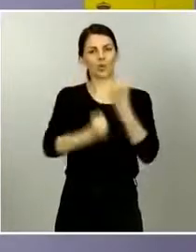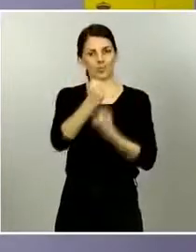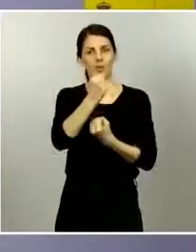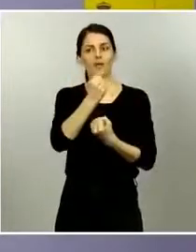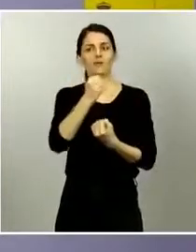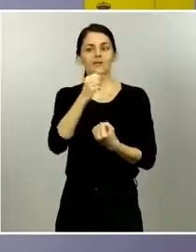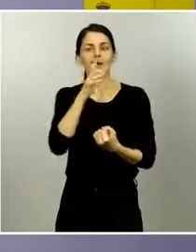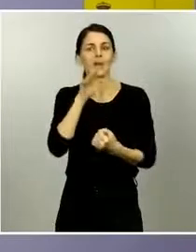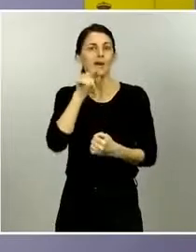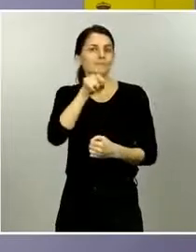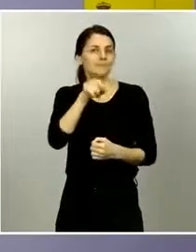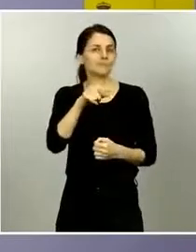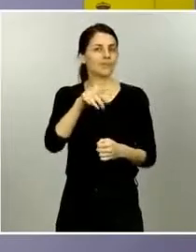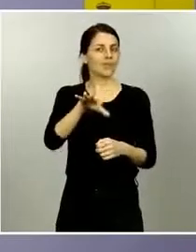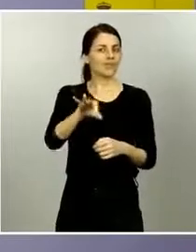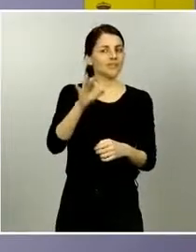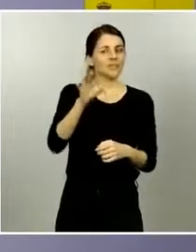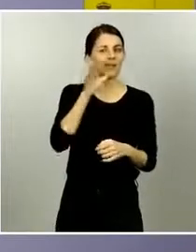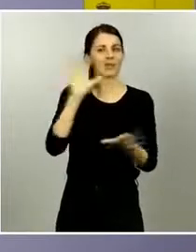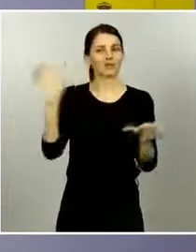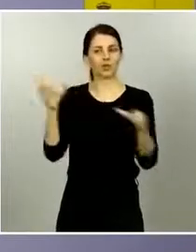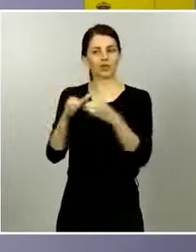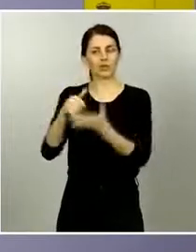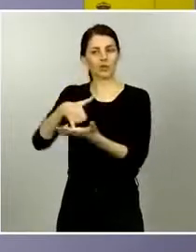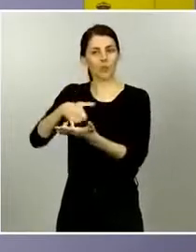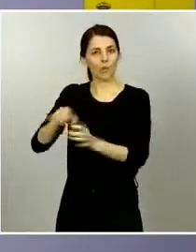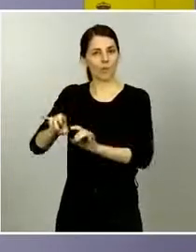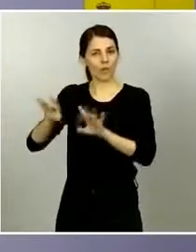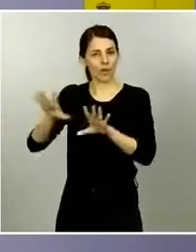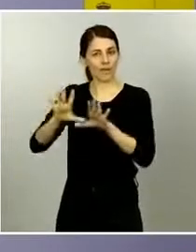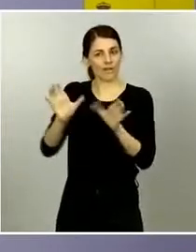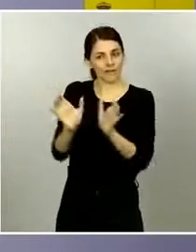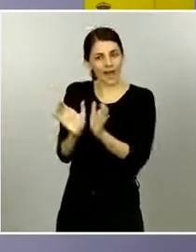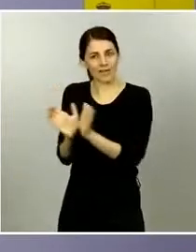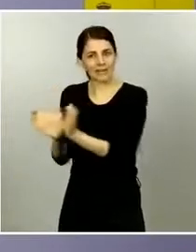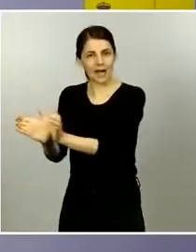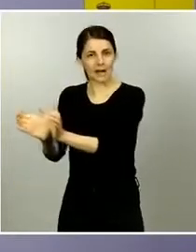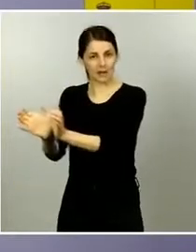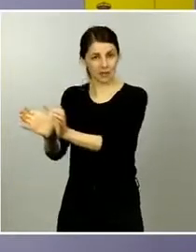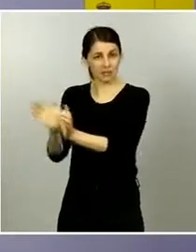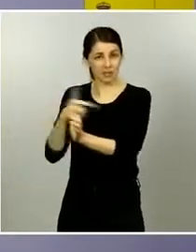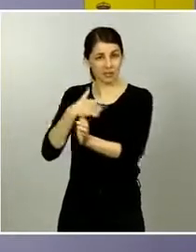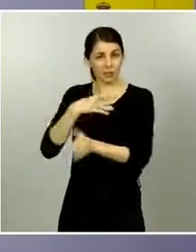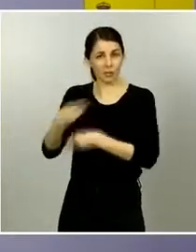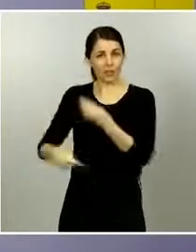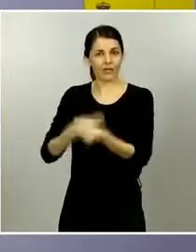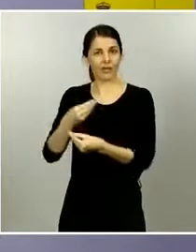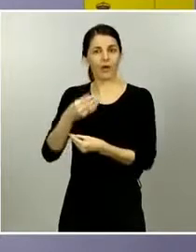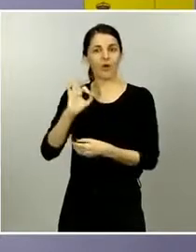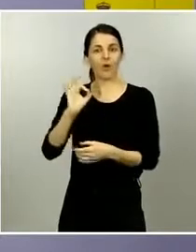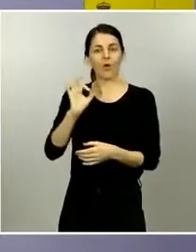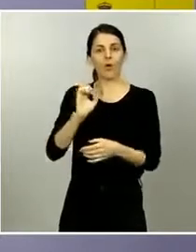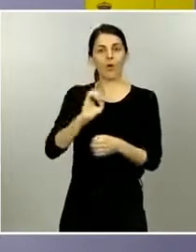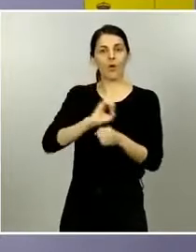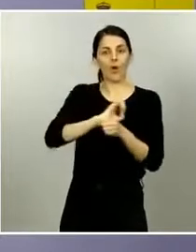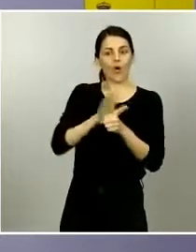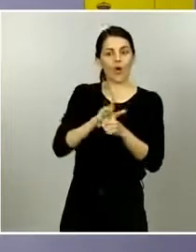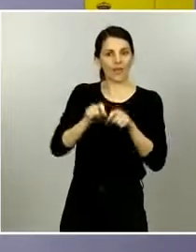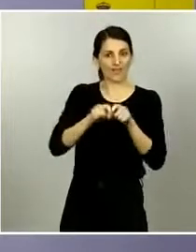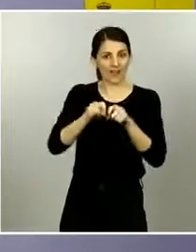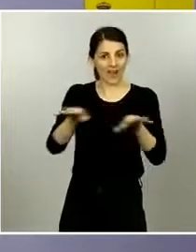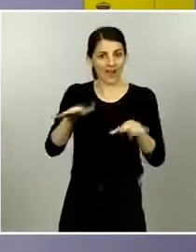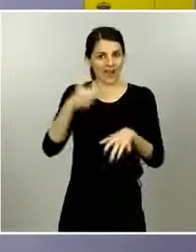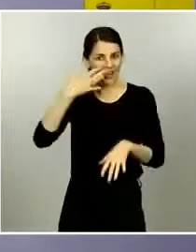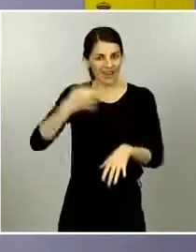actual por sustentar la economía es partidario de aislar o sobreproteger a los colectivos vulnerables una medida así es factible y evitaría